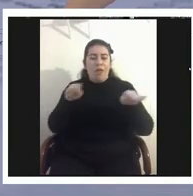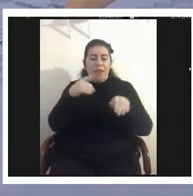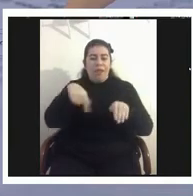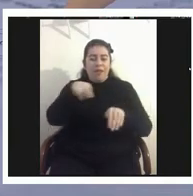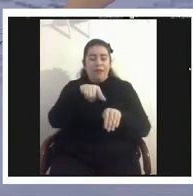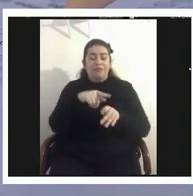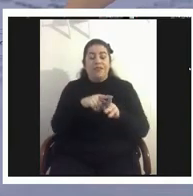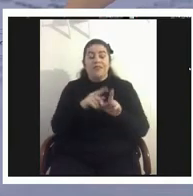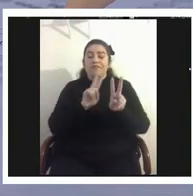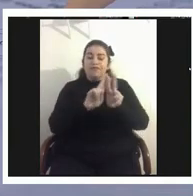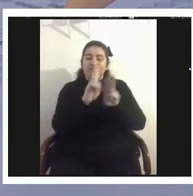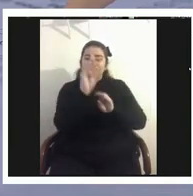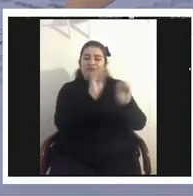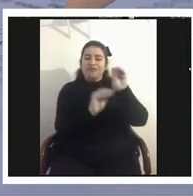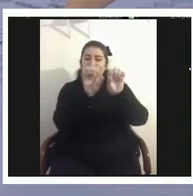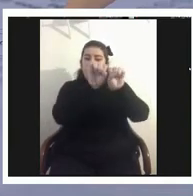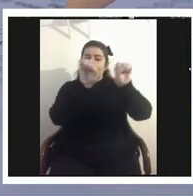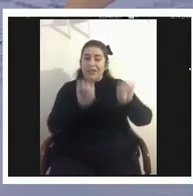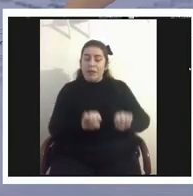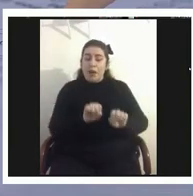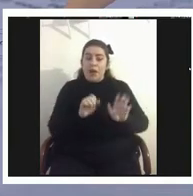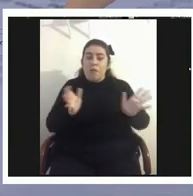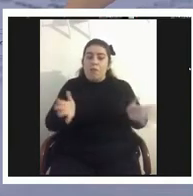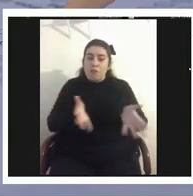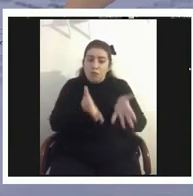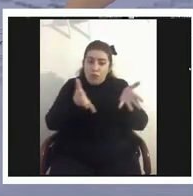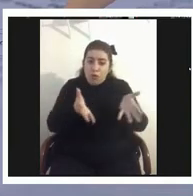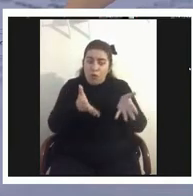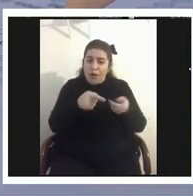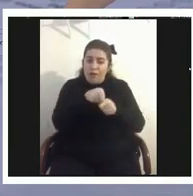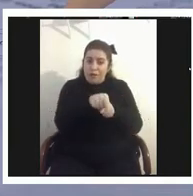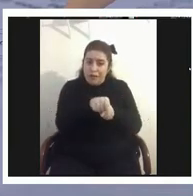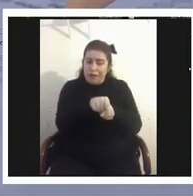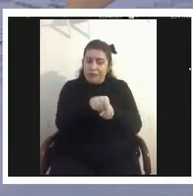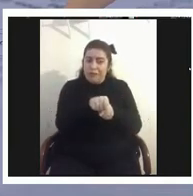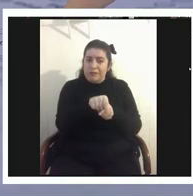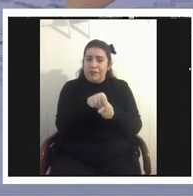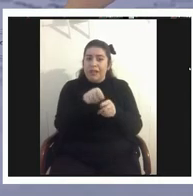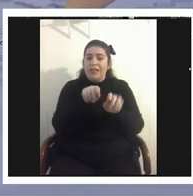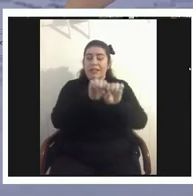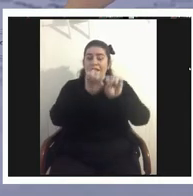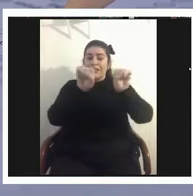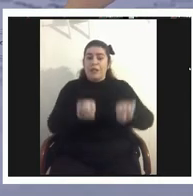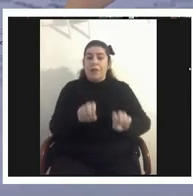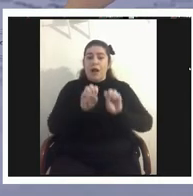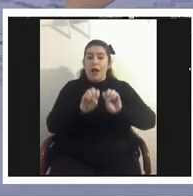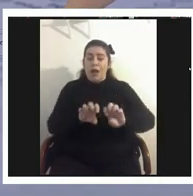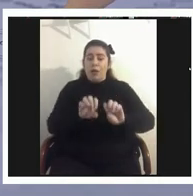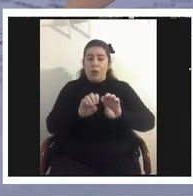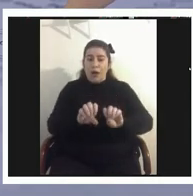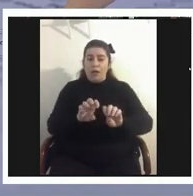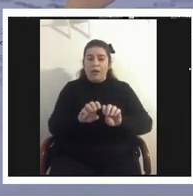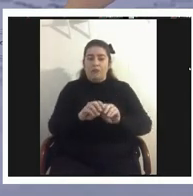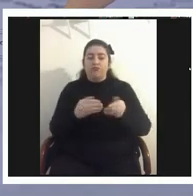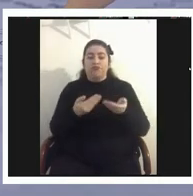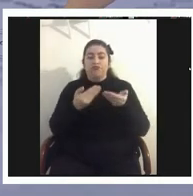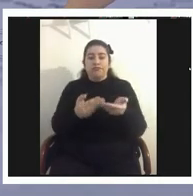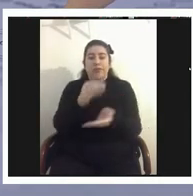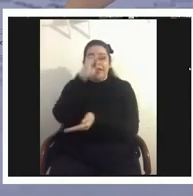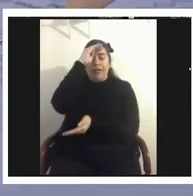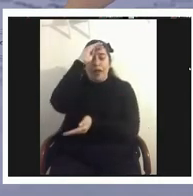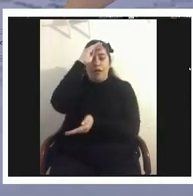como este que promueve a través del sistema educativo y también genera confianza entre los